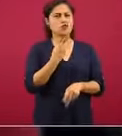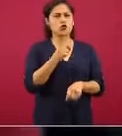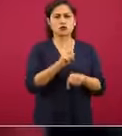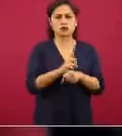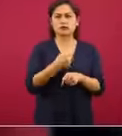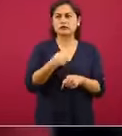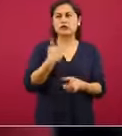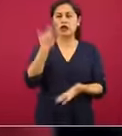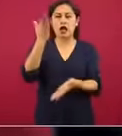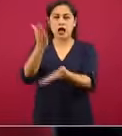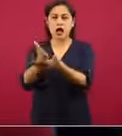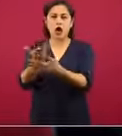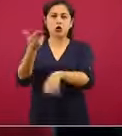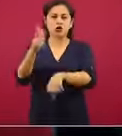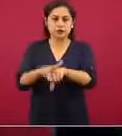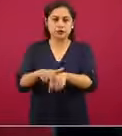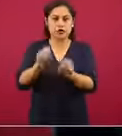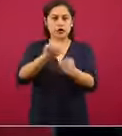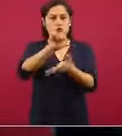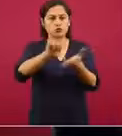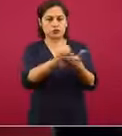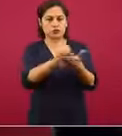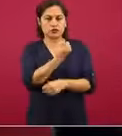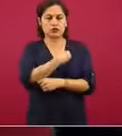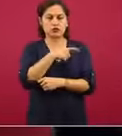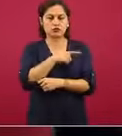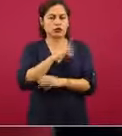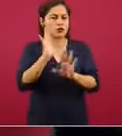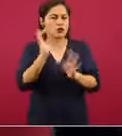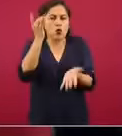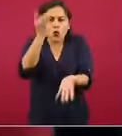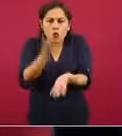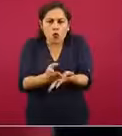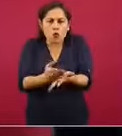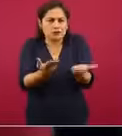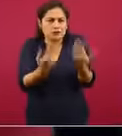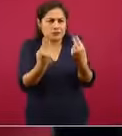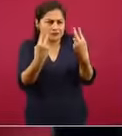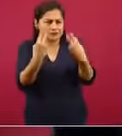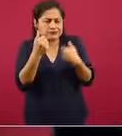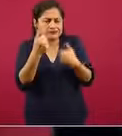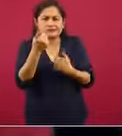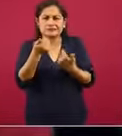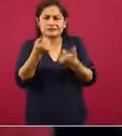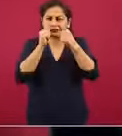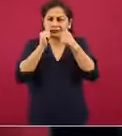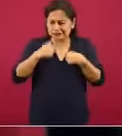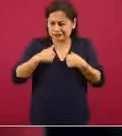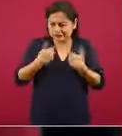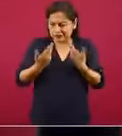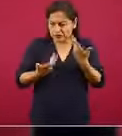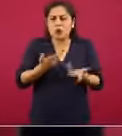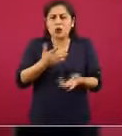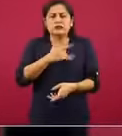acudieron a un hospital para una evaluación clínica, para que los evaluaran, vieran qué tanto riesgo podían tener.